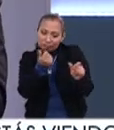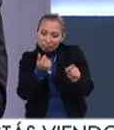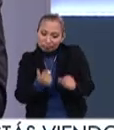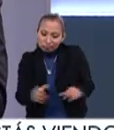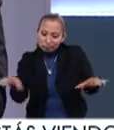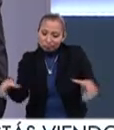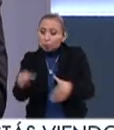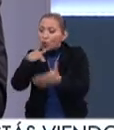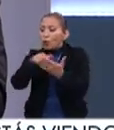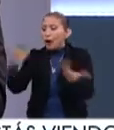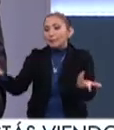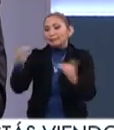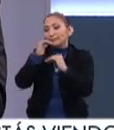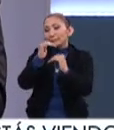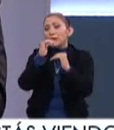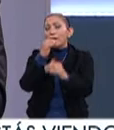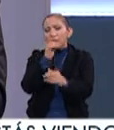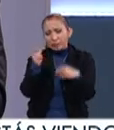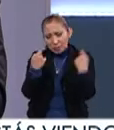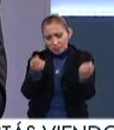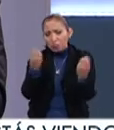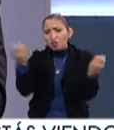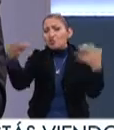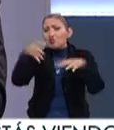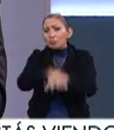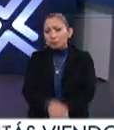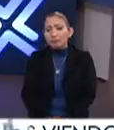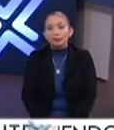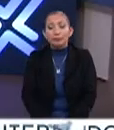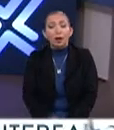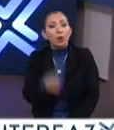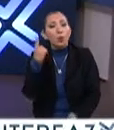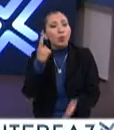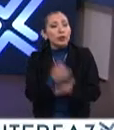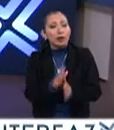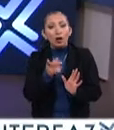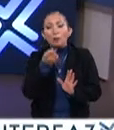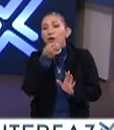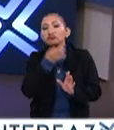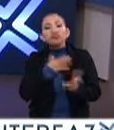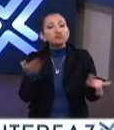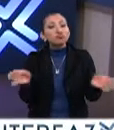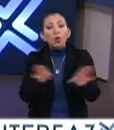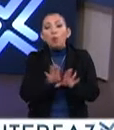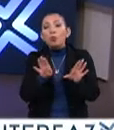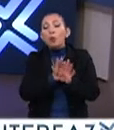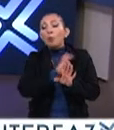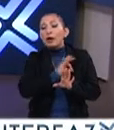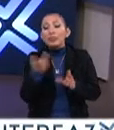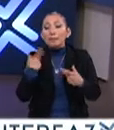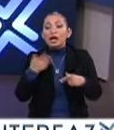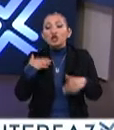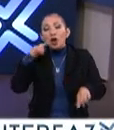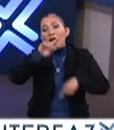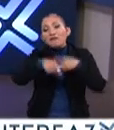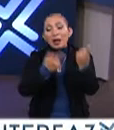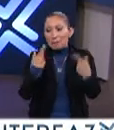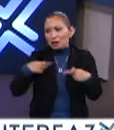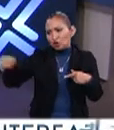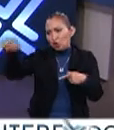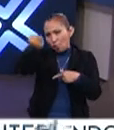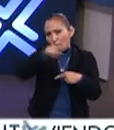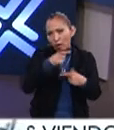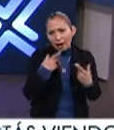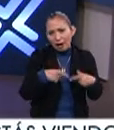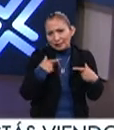pero es un festival bastante inclusivo. Pues nada más nos queda que nos digan cómo se puede involucrar la gente, tanto el público en